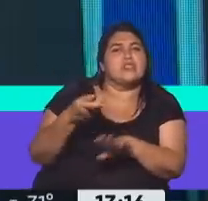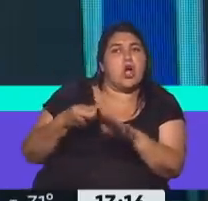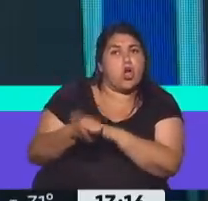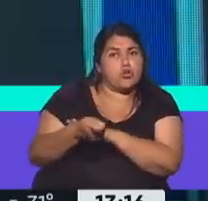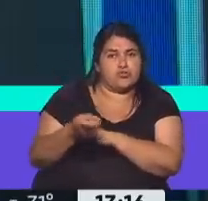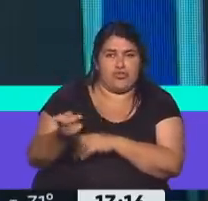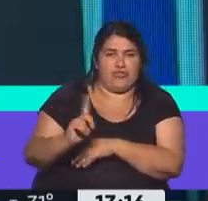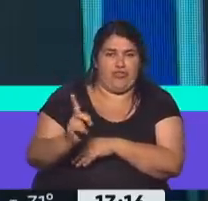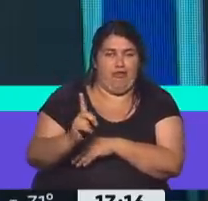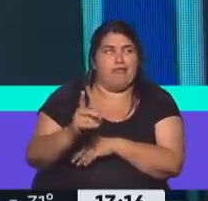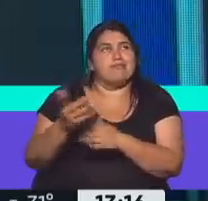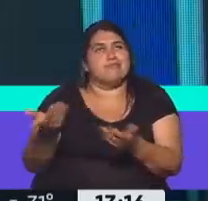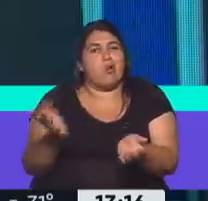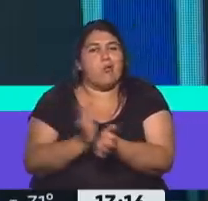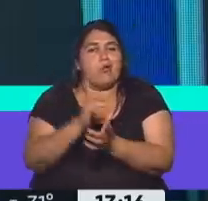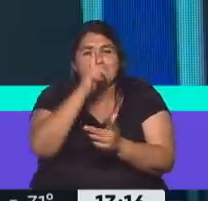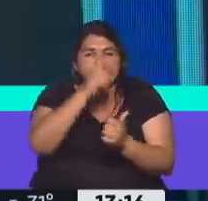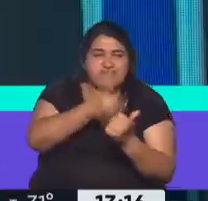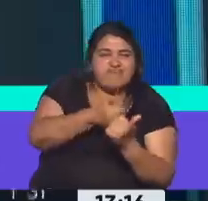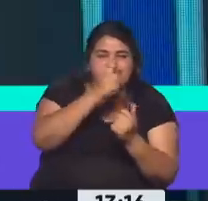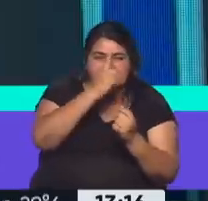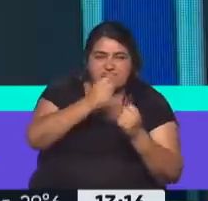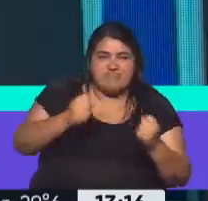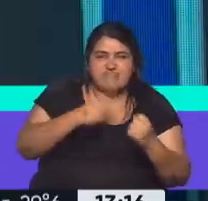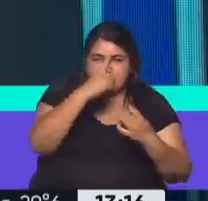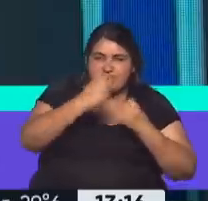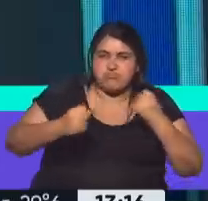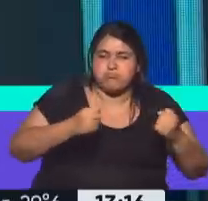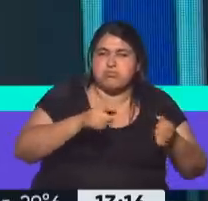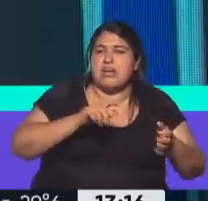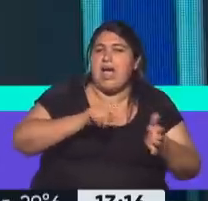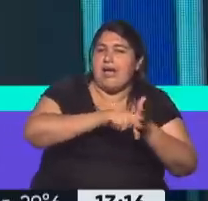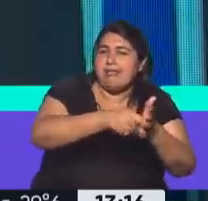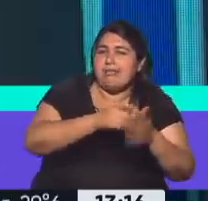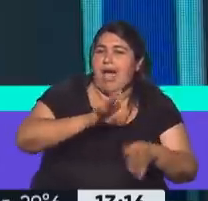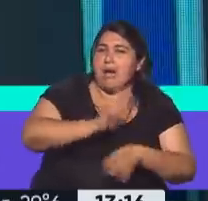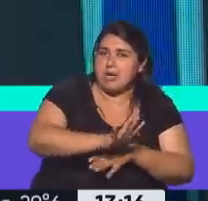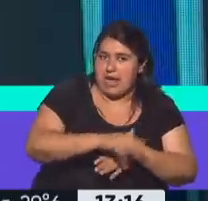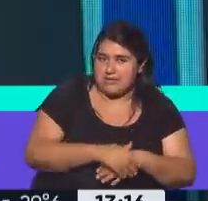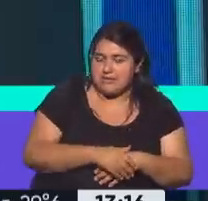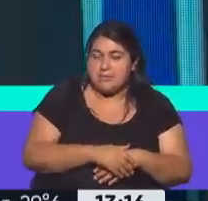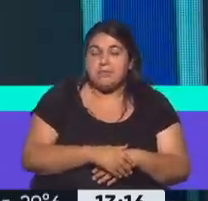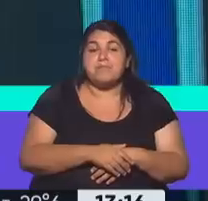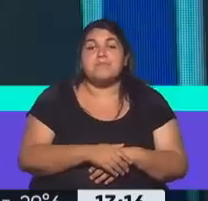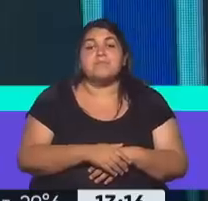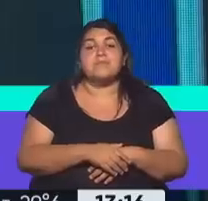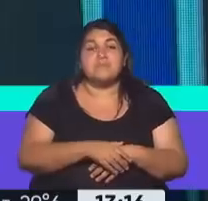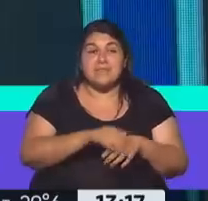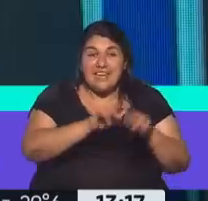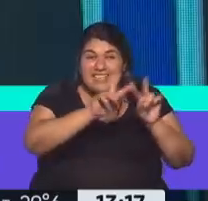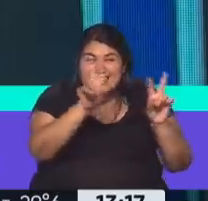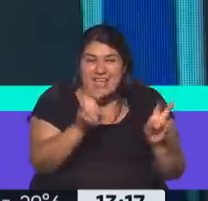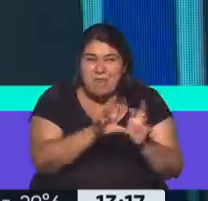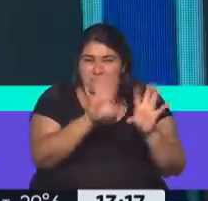de denuncias a propósito de intimidaciones o de situaciones que podrían haber vivido los empresarios de la construcción. Todo esto con el